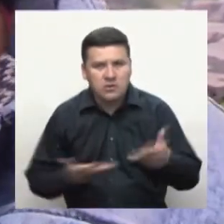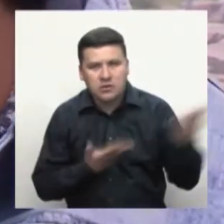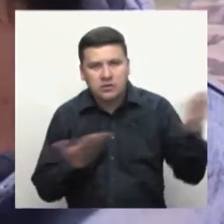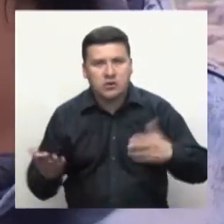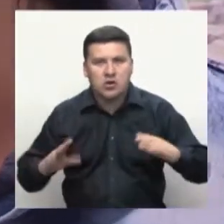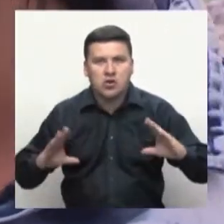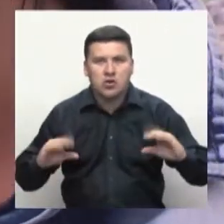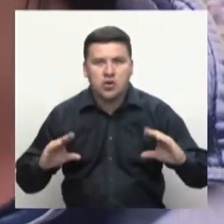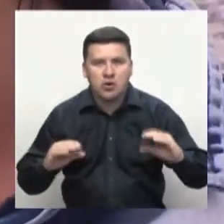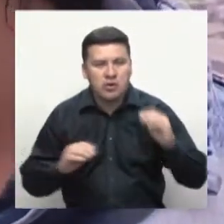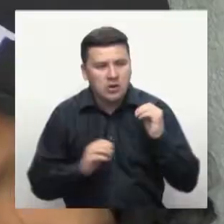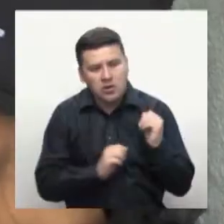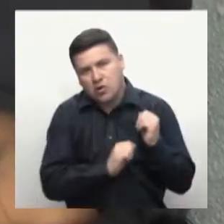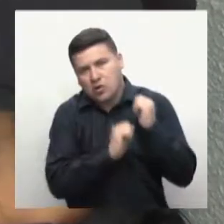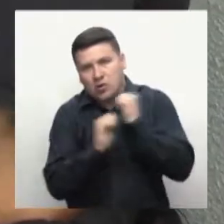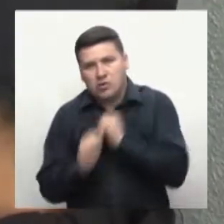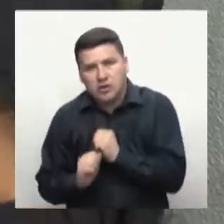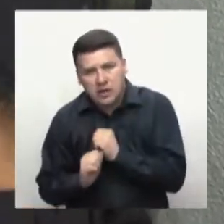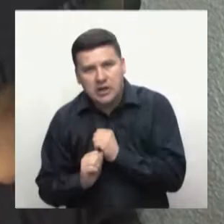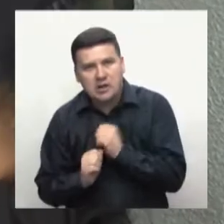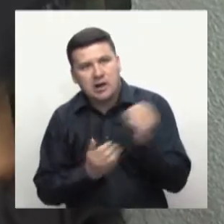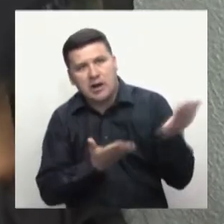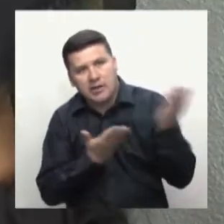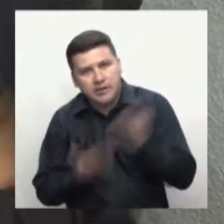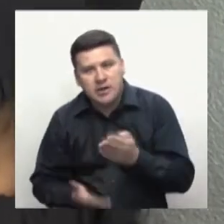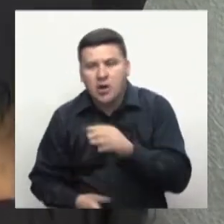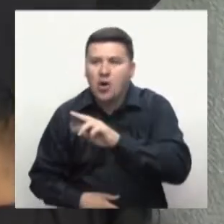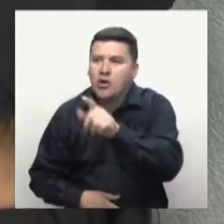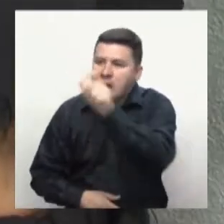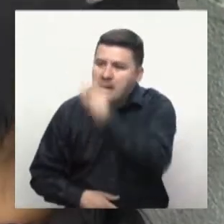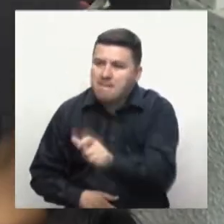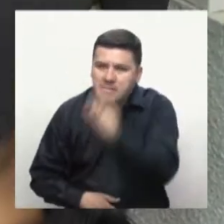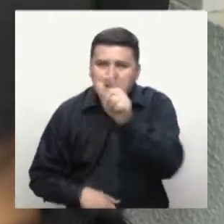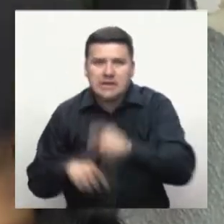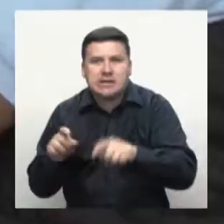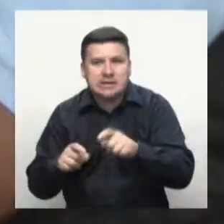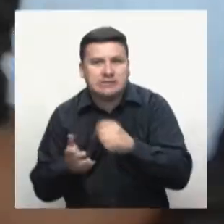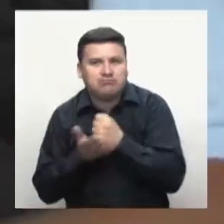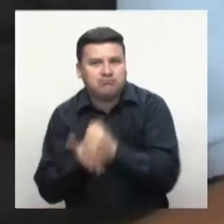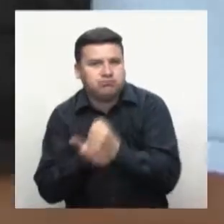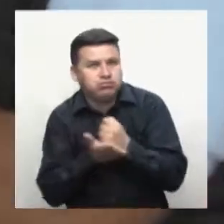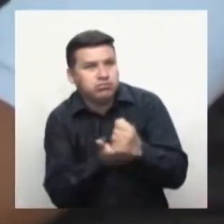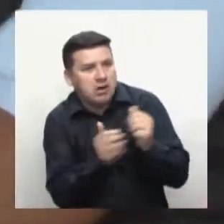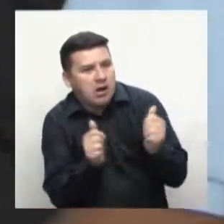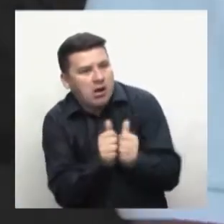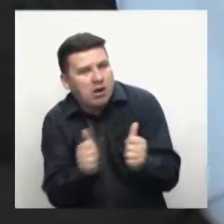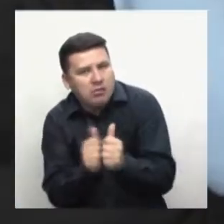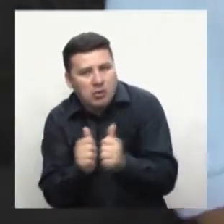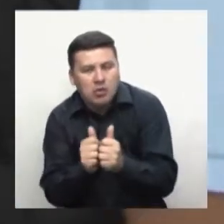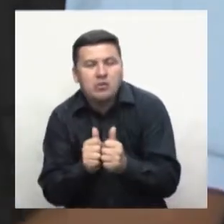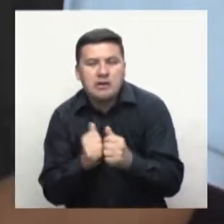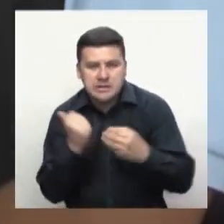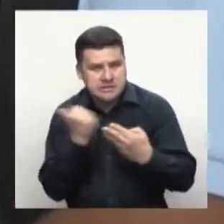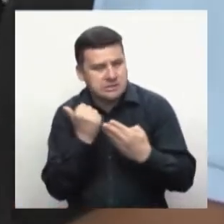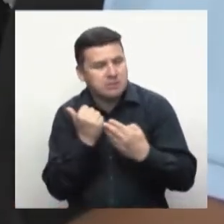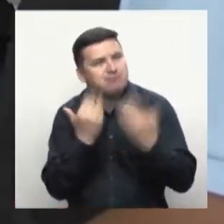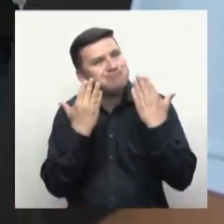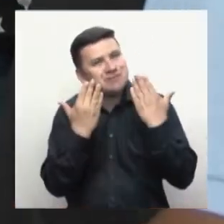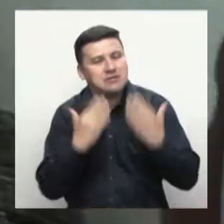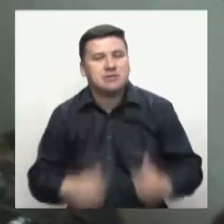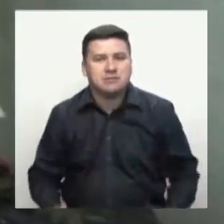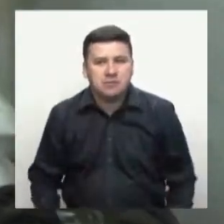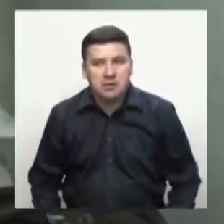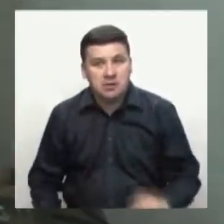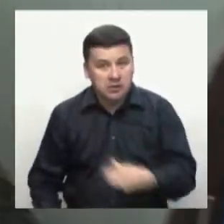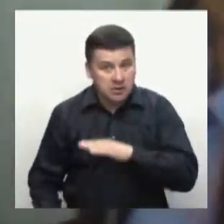acompañamiento continuo del SENA. Durante la calamidad pública presentada en esta zona del país, se registró la lamentable noticia del fallecimiento de